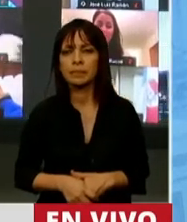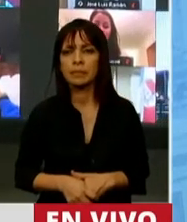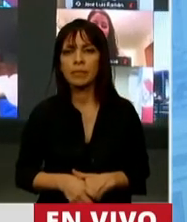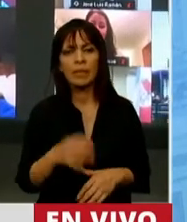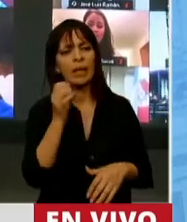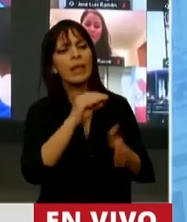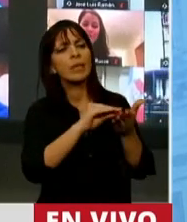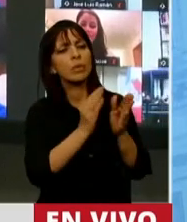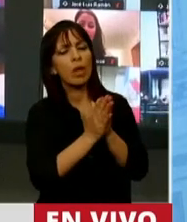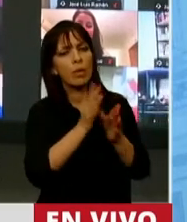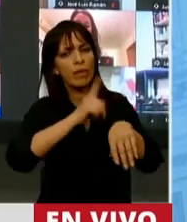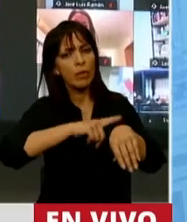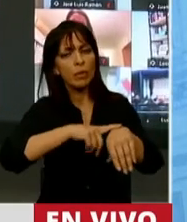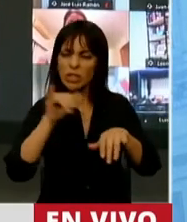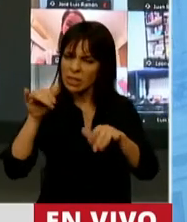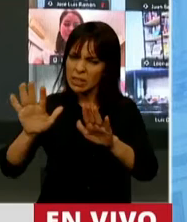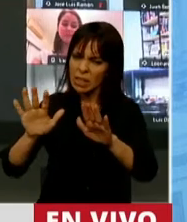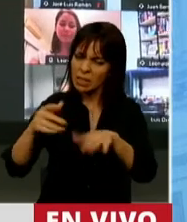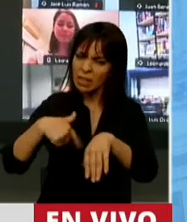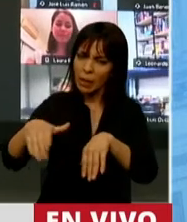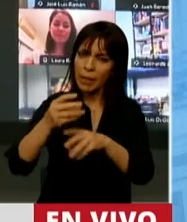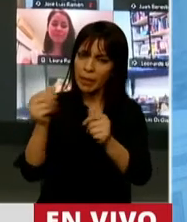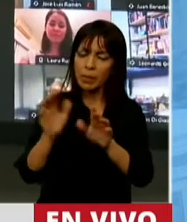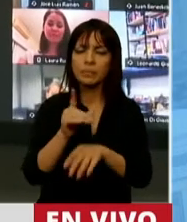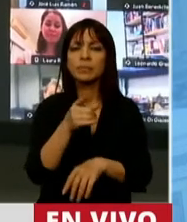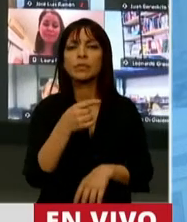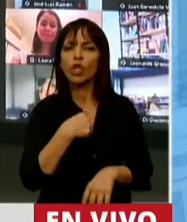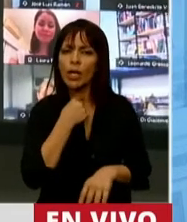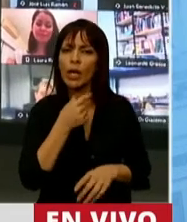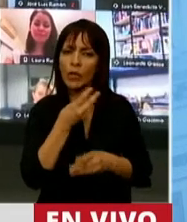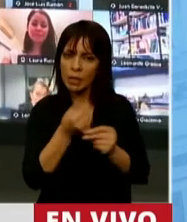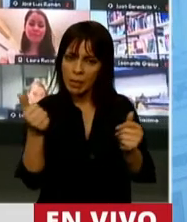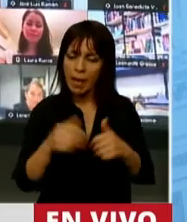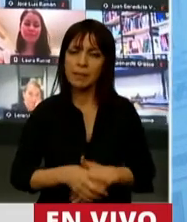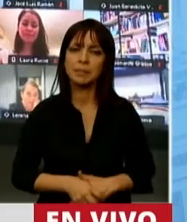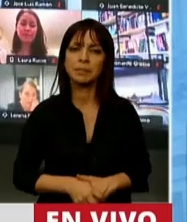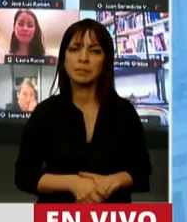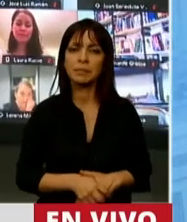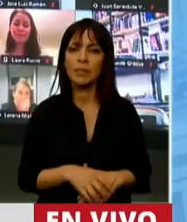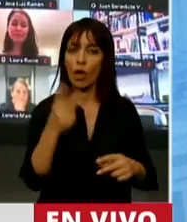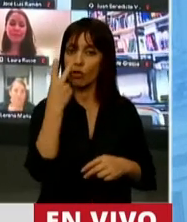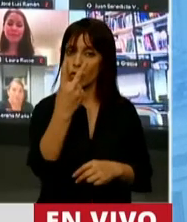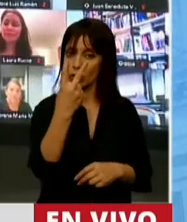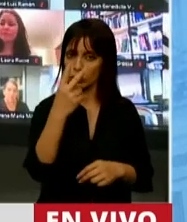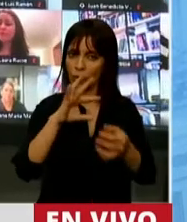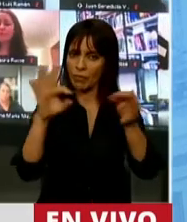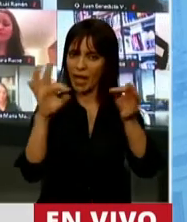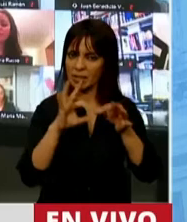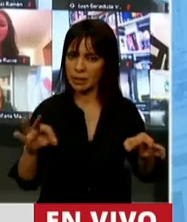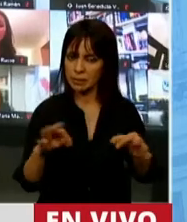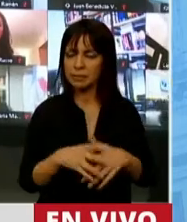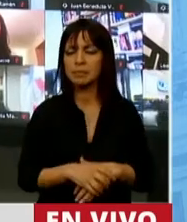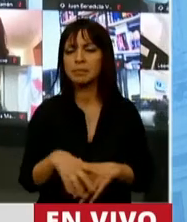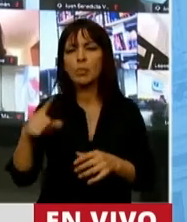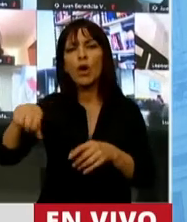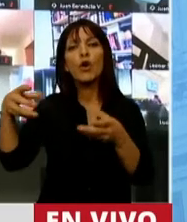Diputado, si puede ir redondeando. Sí, ya termino. Ahí termino. Yo quiero terminar con dos frases de legisladores